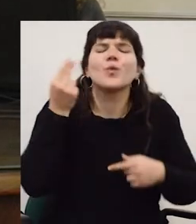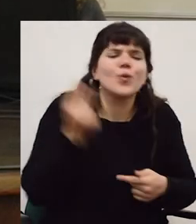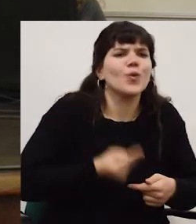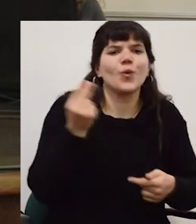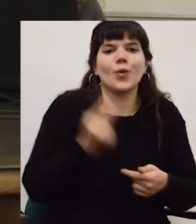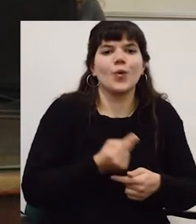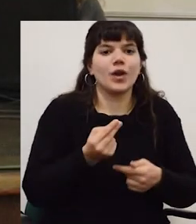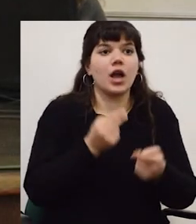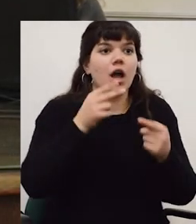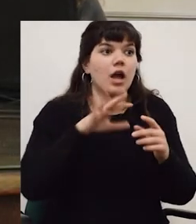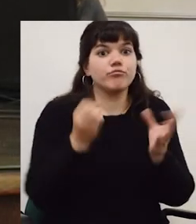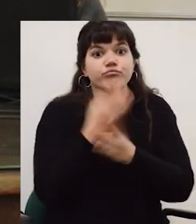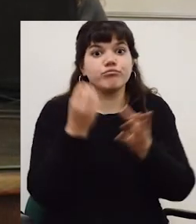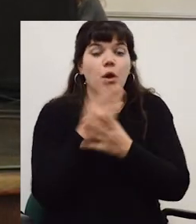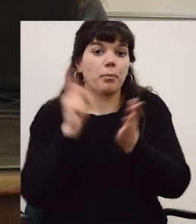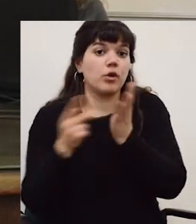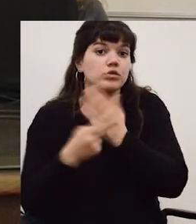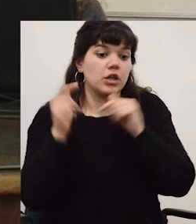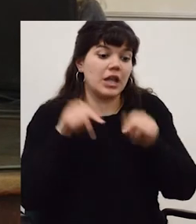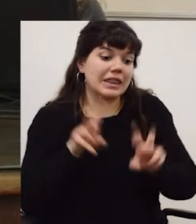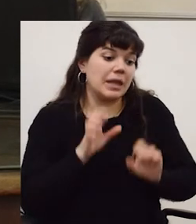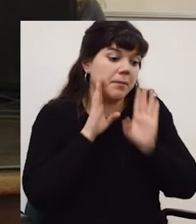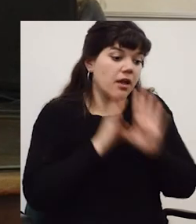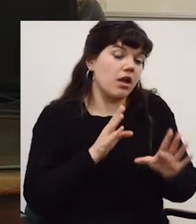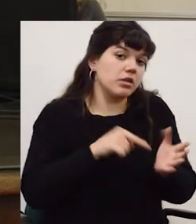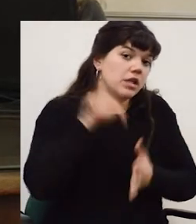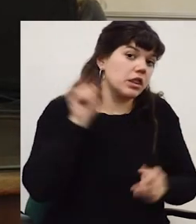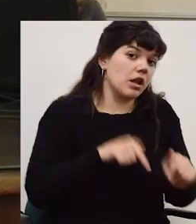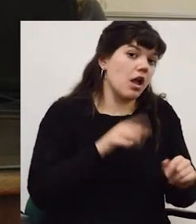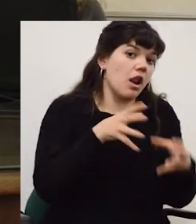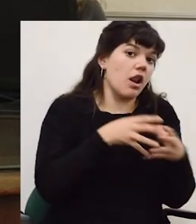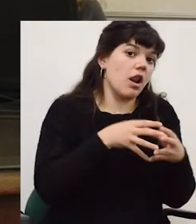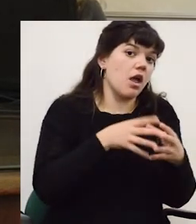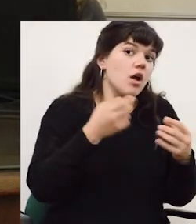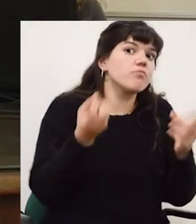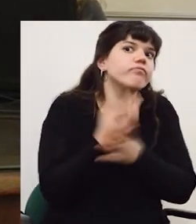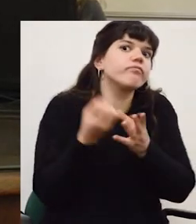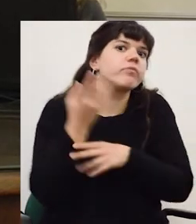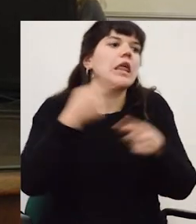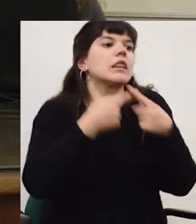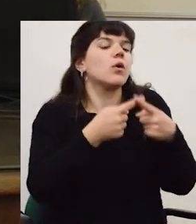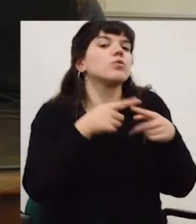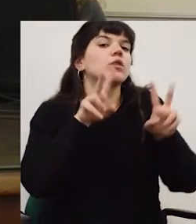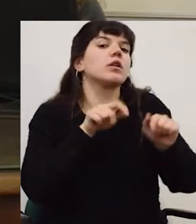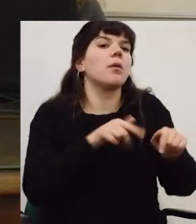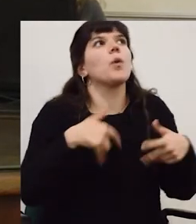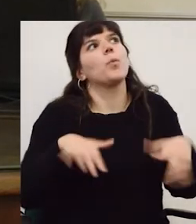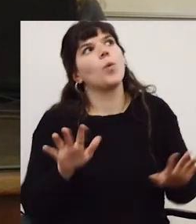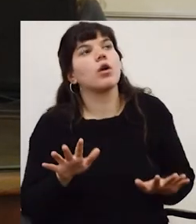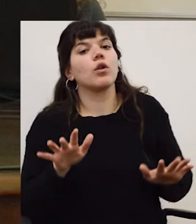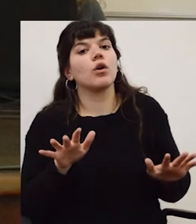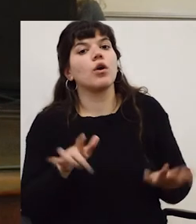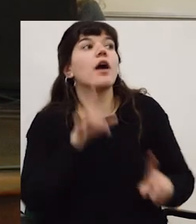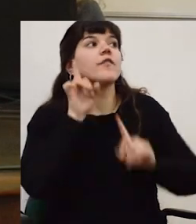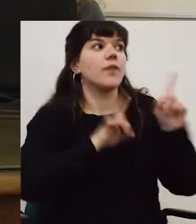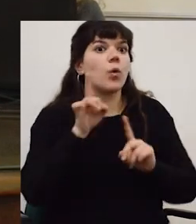sigla con C pero nunca de los proyectos que surgieron desde esos ámbitos al Consejo de Cultivo Central logramos generar